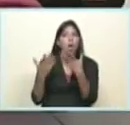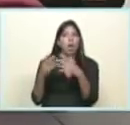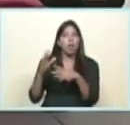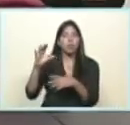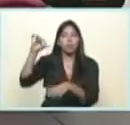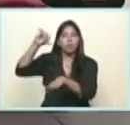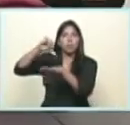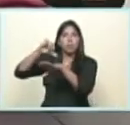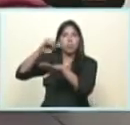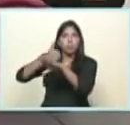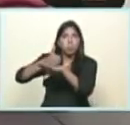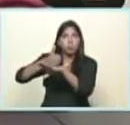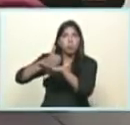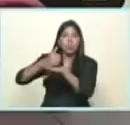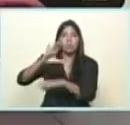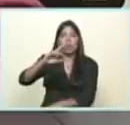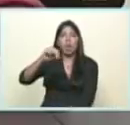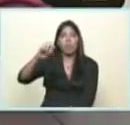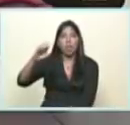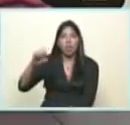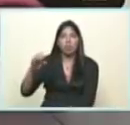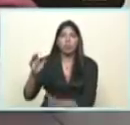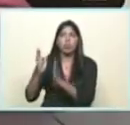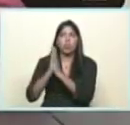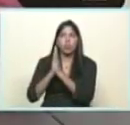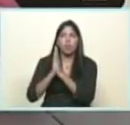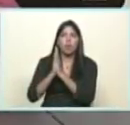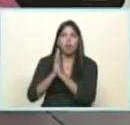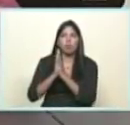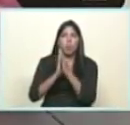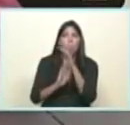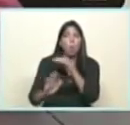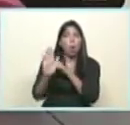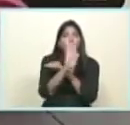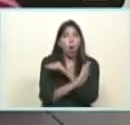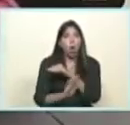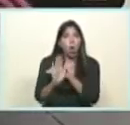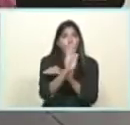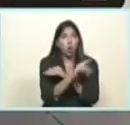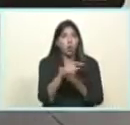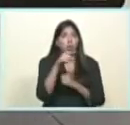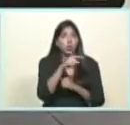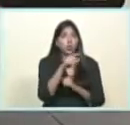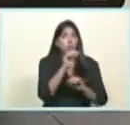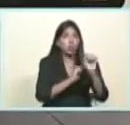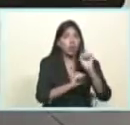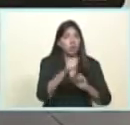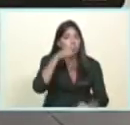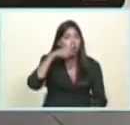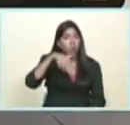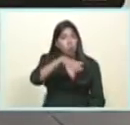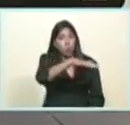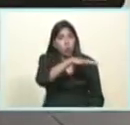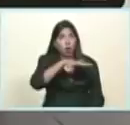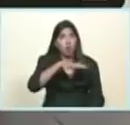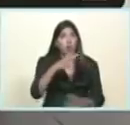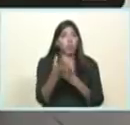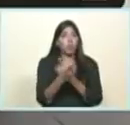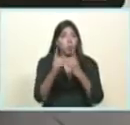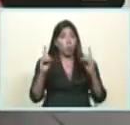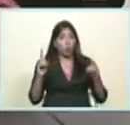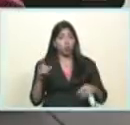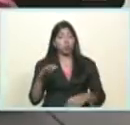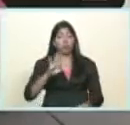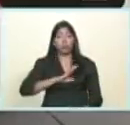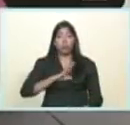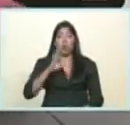medidas de protección de la democracia venezolana medidas especiales de protección de la democracia venezolana